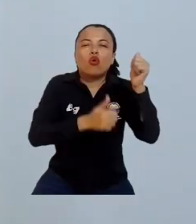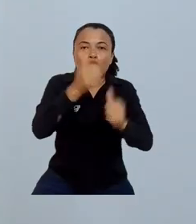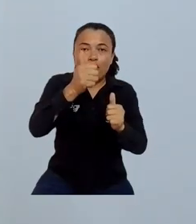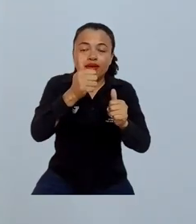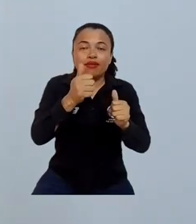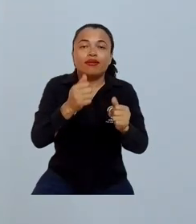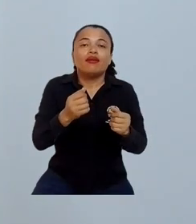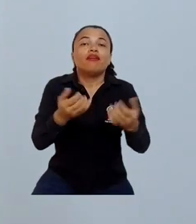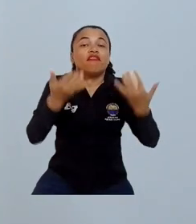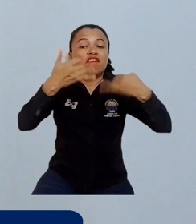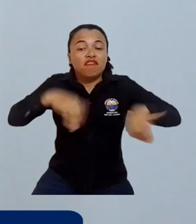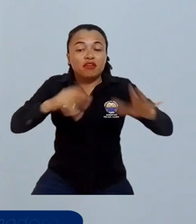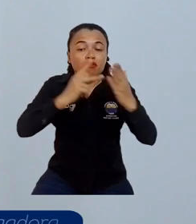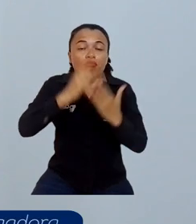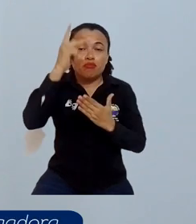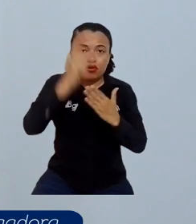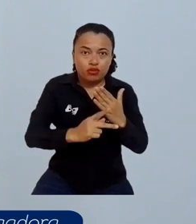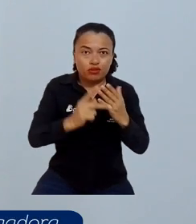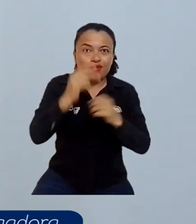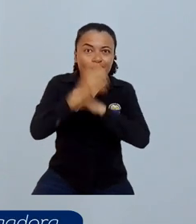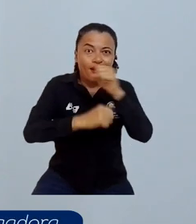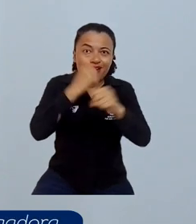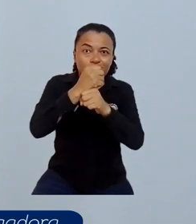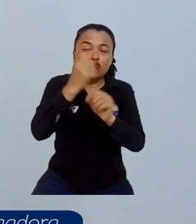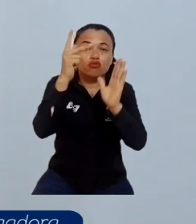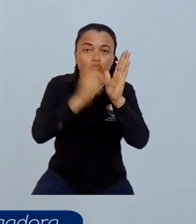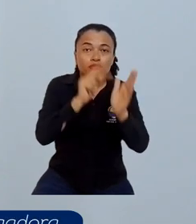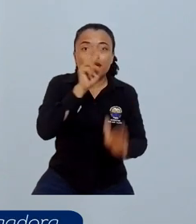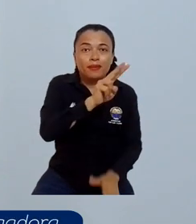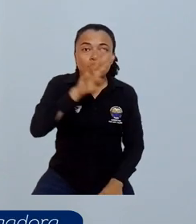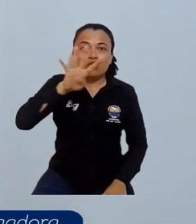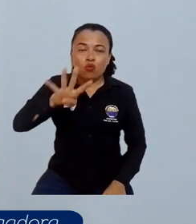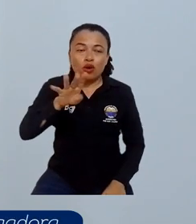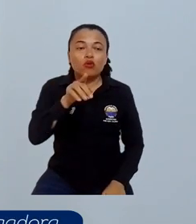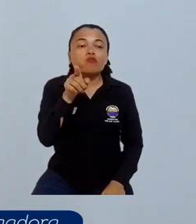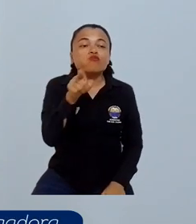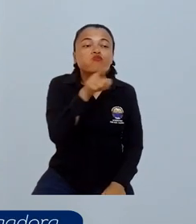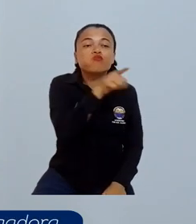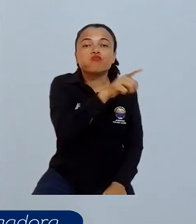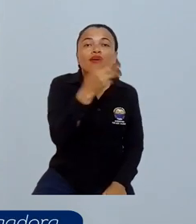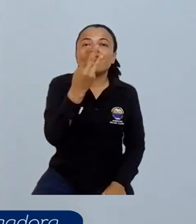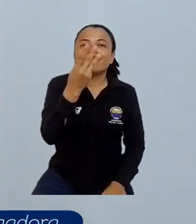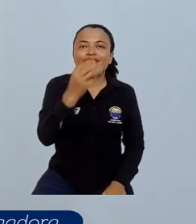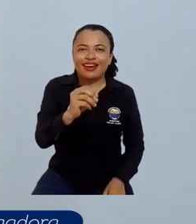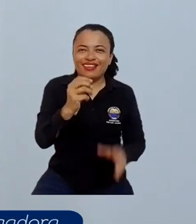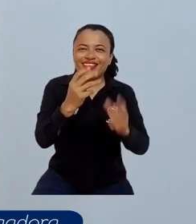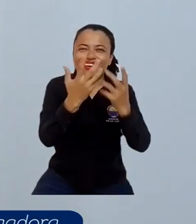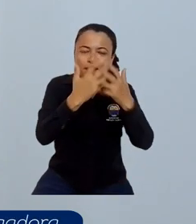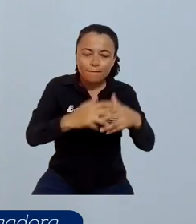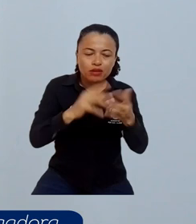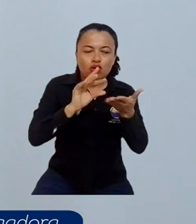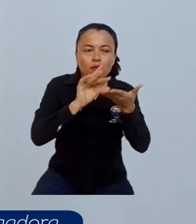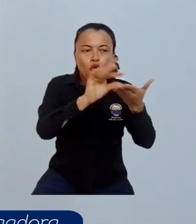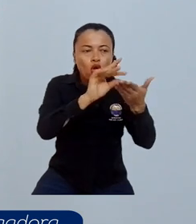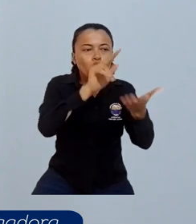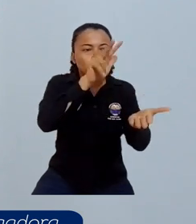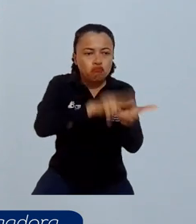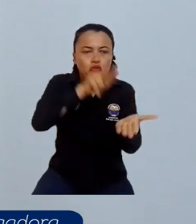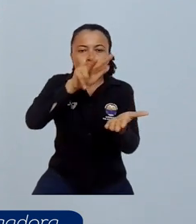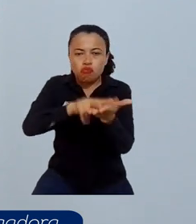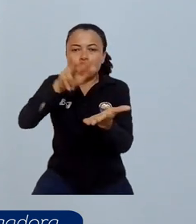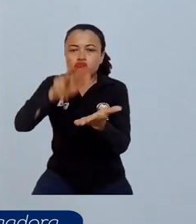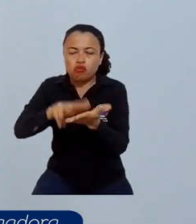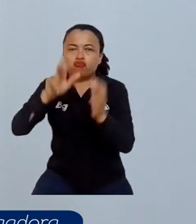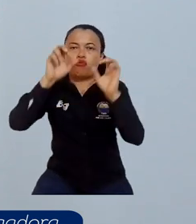El objetivo es tener al finalizar del proyecto en marzo de 2024 30 prototipos